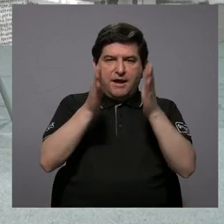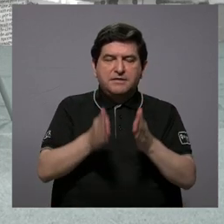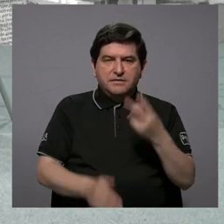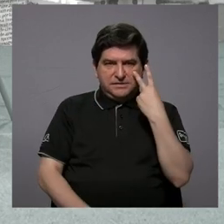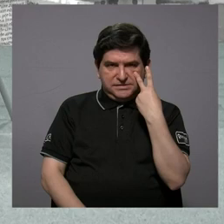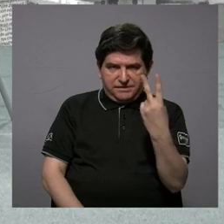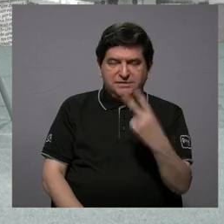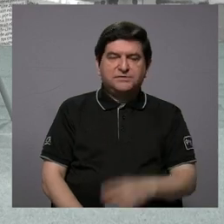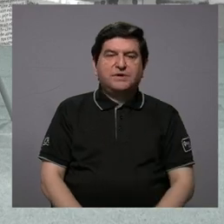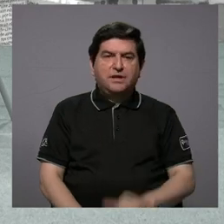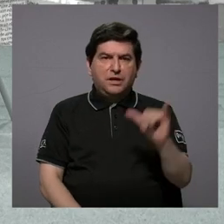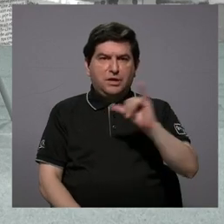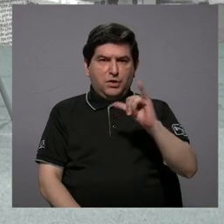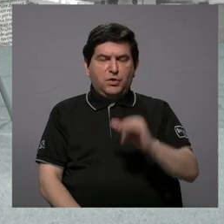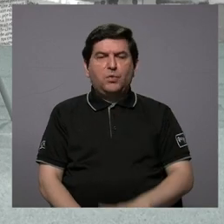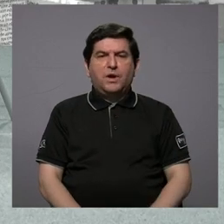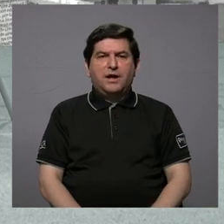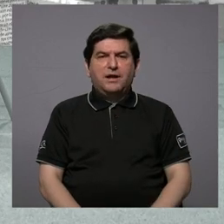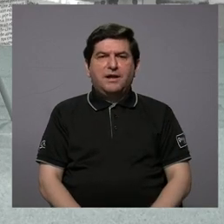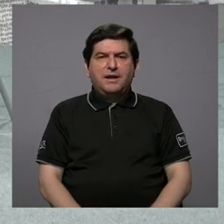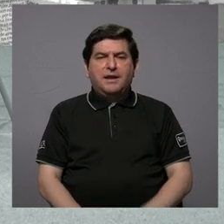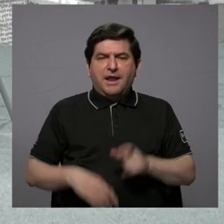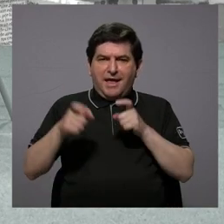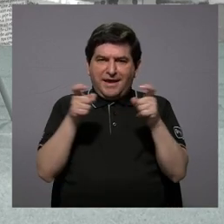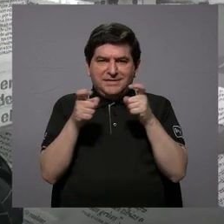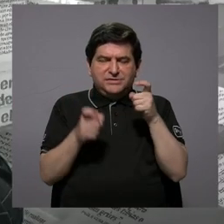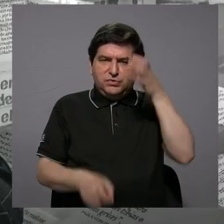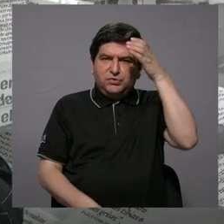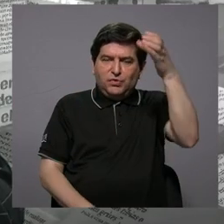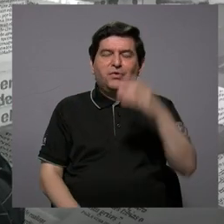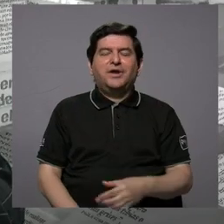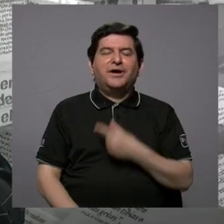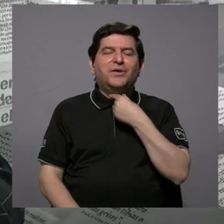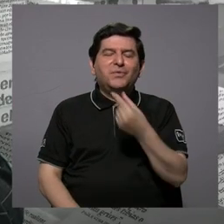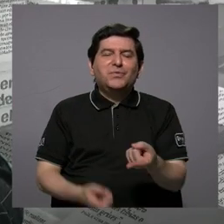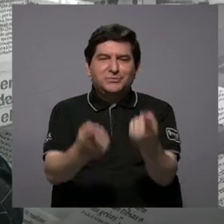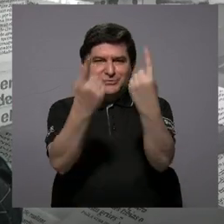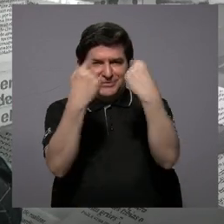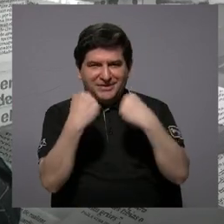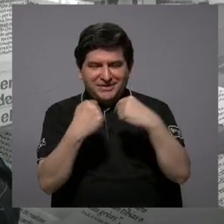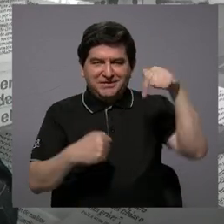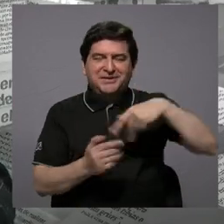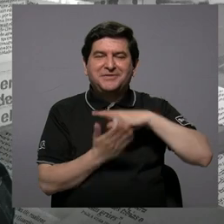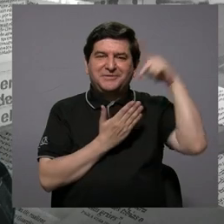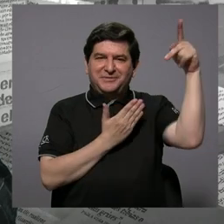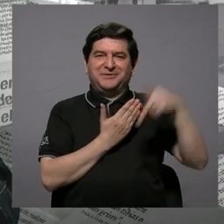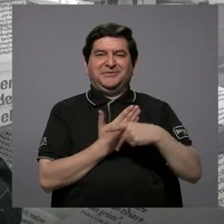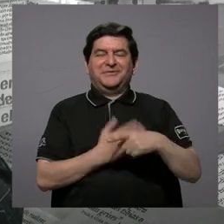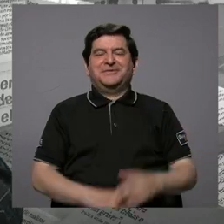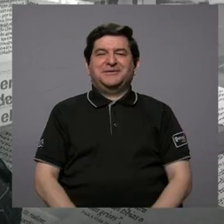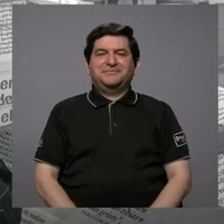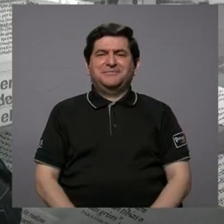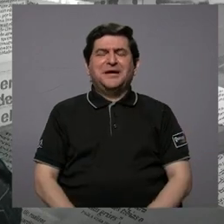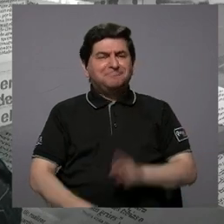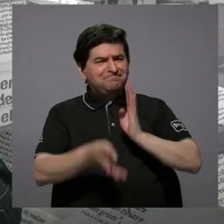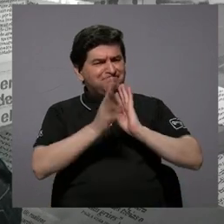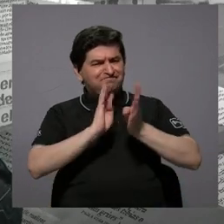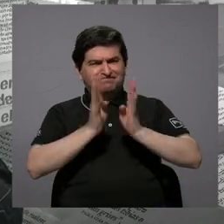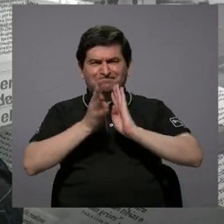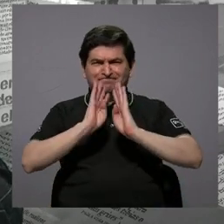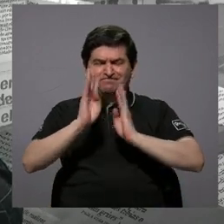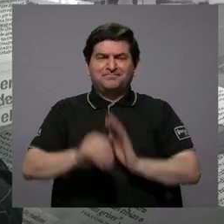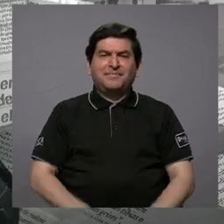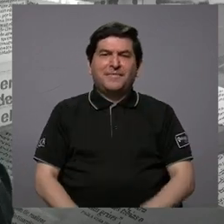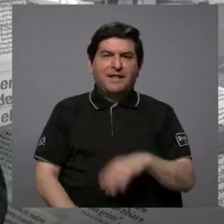y a la vez también es gestora cultural. Un gusto tenerla aquí en este programa para que conversemos